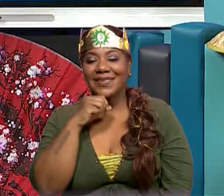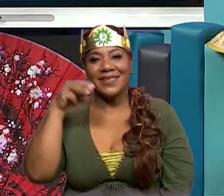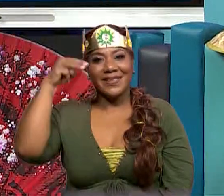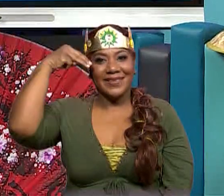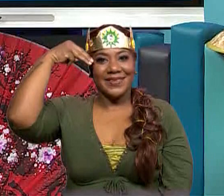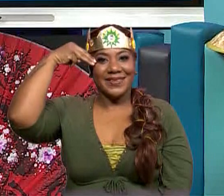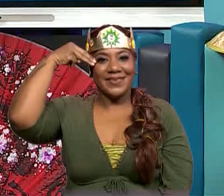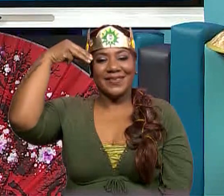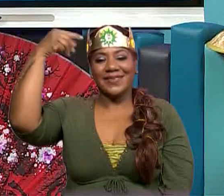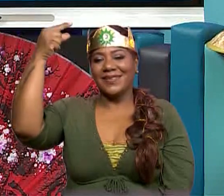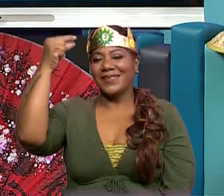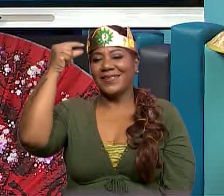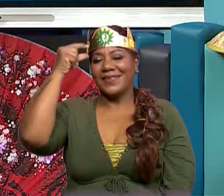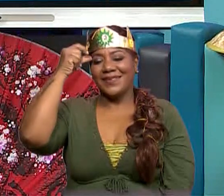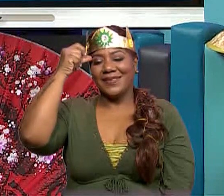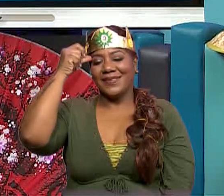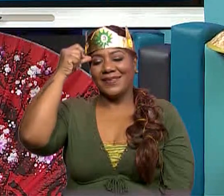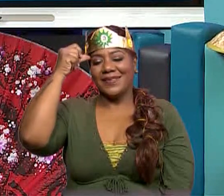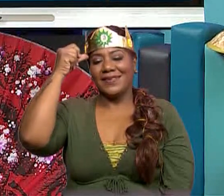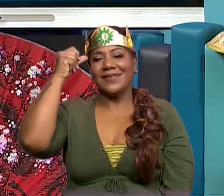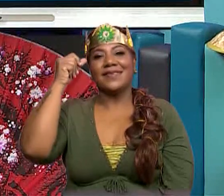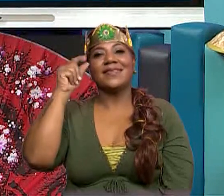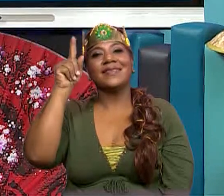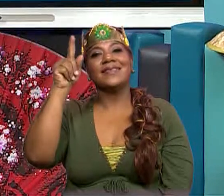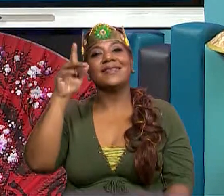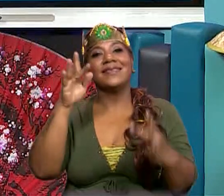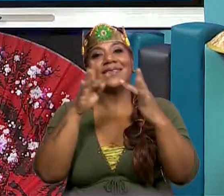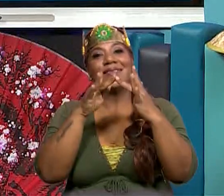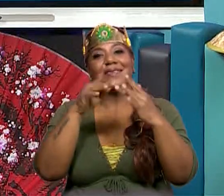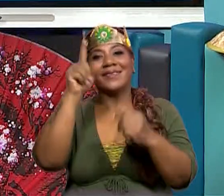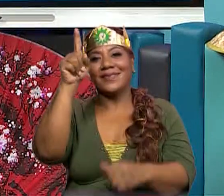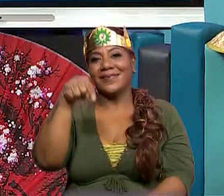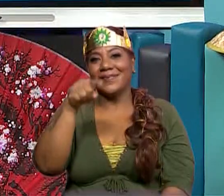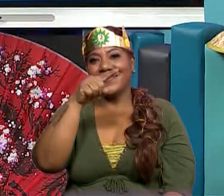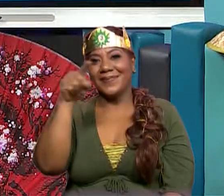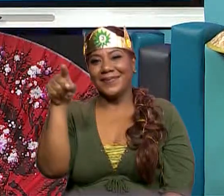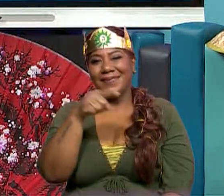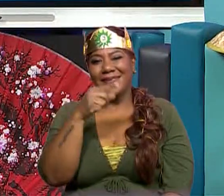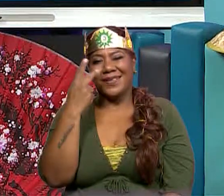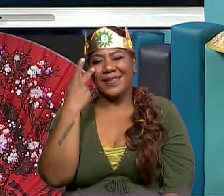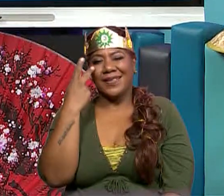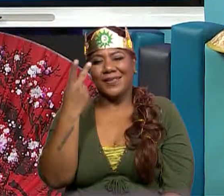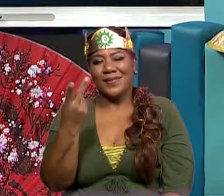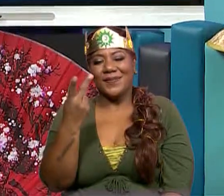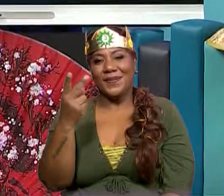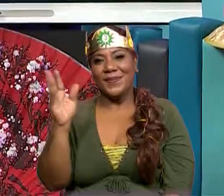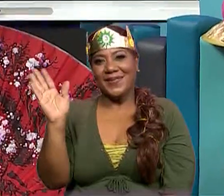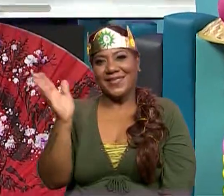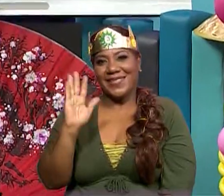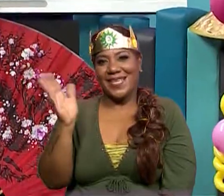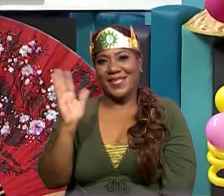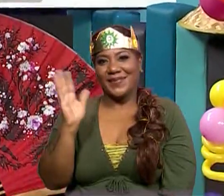verlas también a través de la aplicación de MedCongo. ¡Conéctate con la estrella y nos vemos en la próxima! ¡Bye!